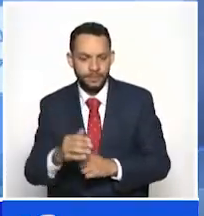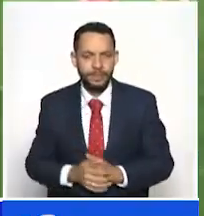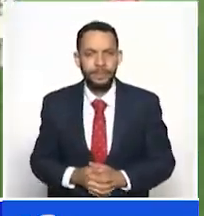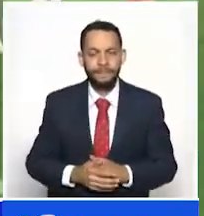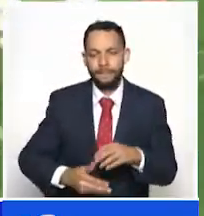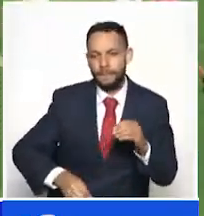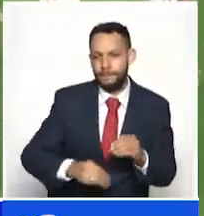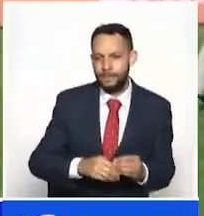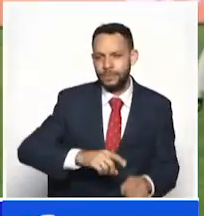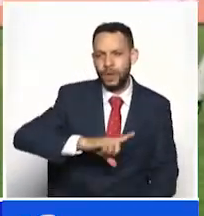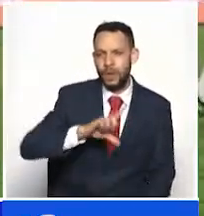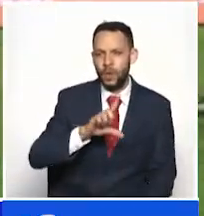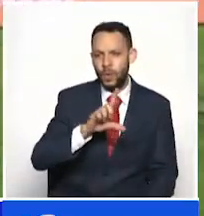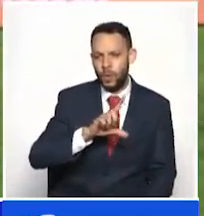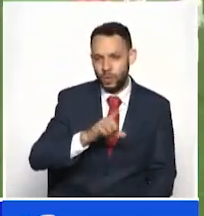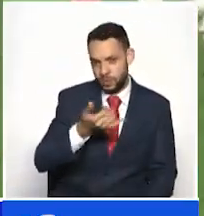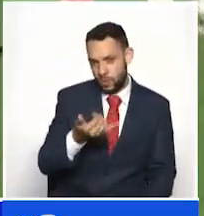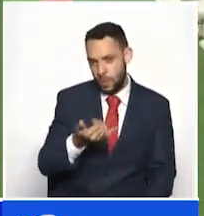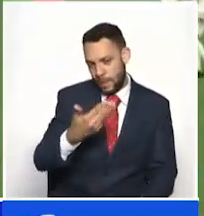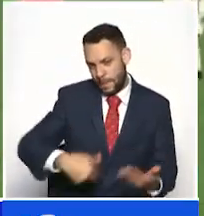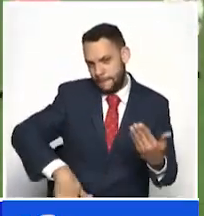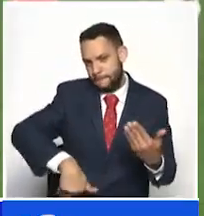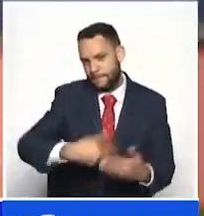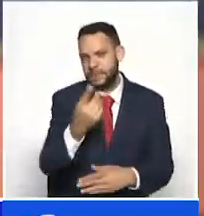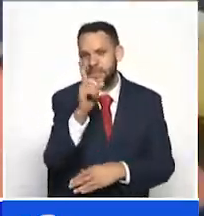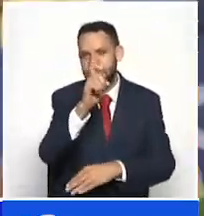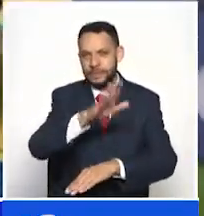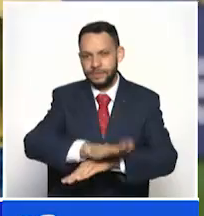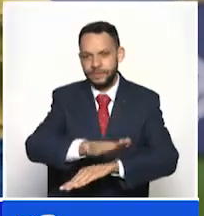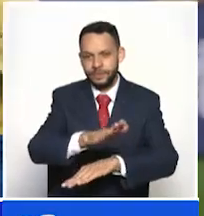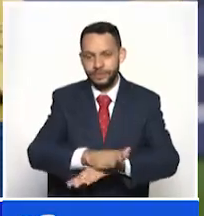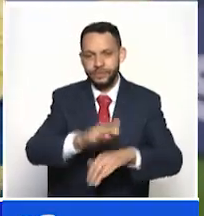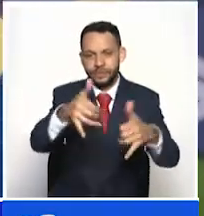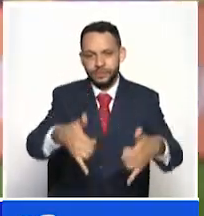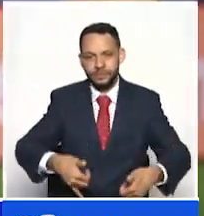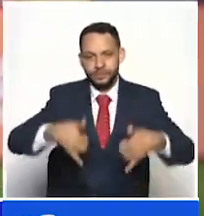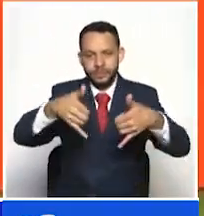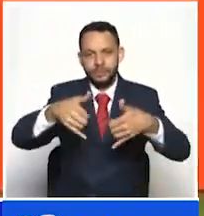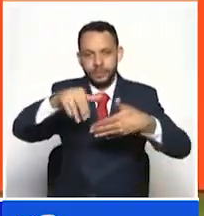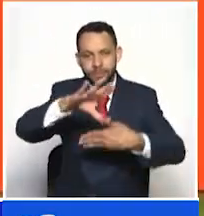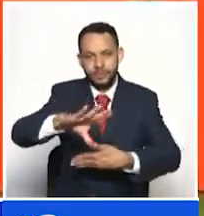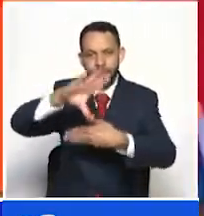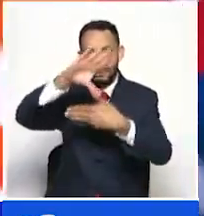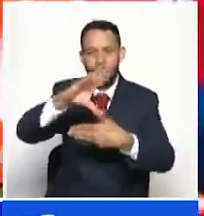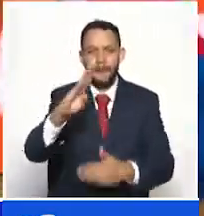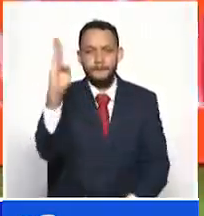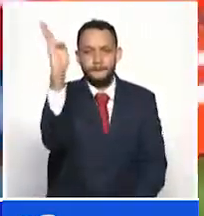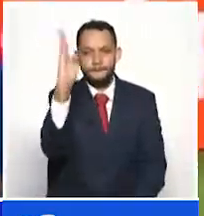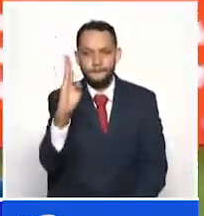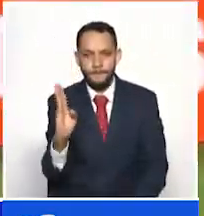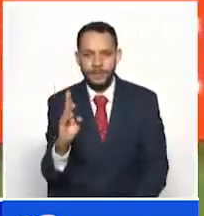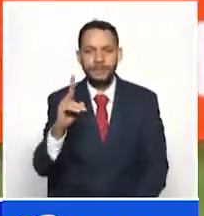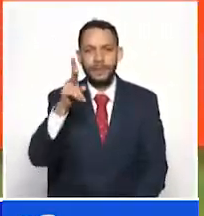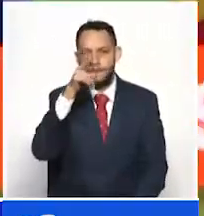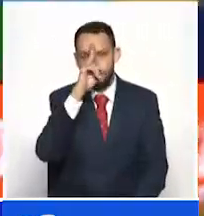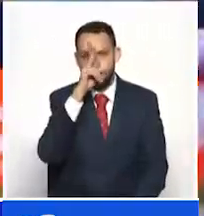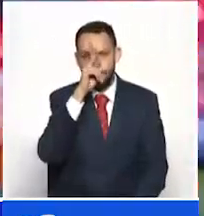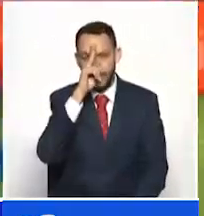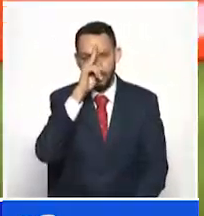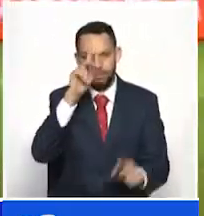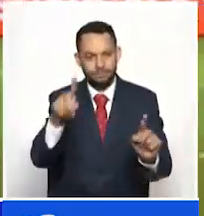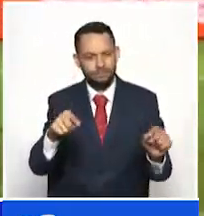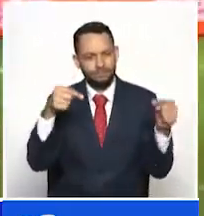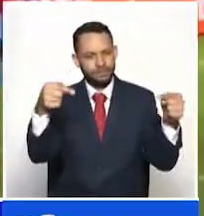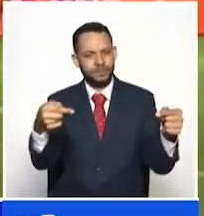Este lunes a las 6 de la tarde se dará inicio a las semifinales de la Copa América con el partido entre Brasil y Perú en el estadio Nilton Santos de Río de Janeiro